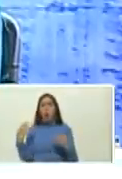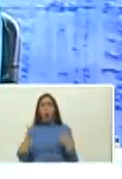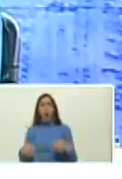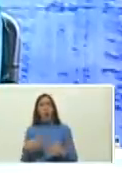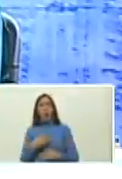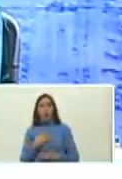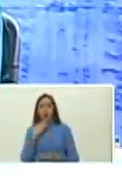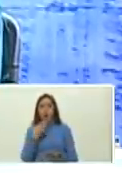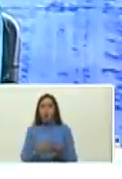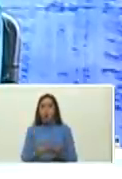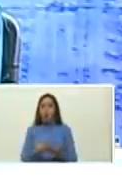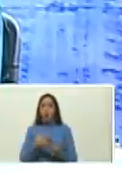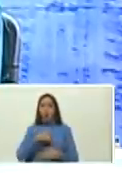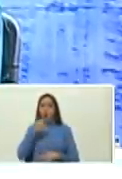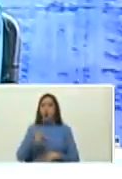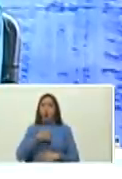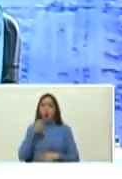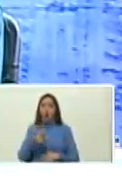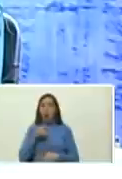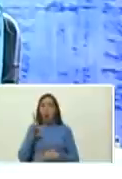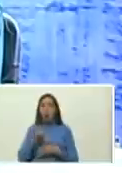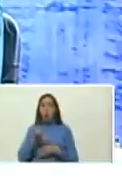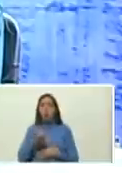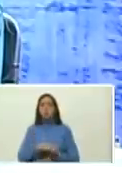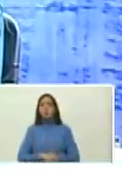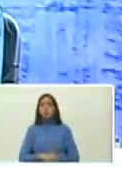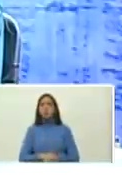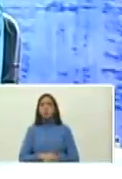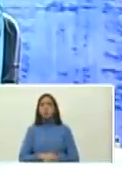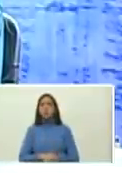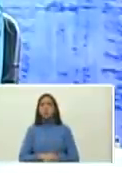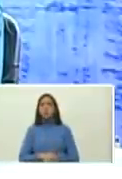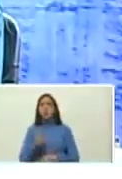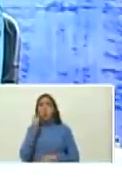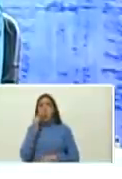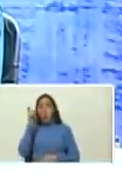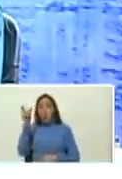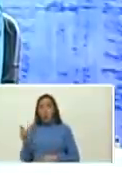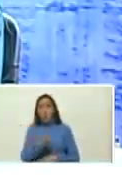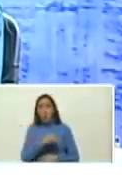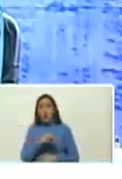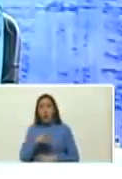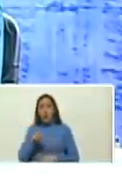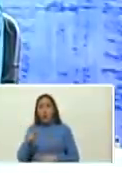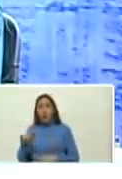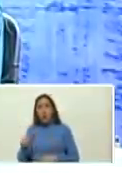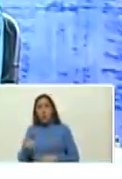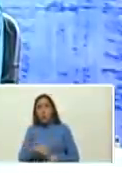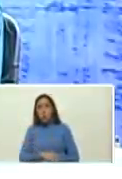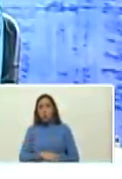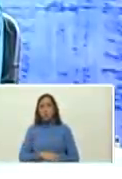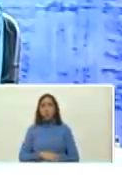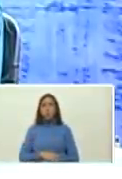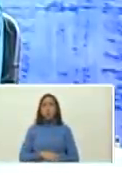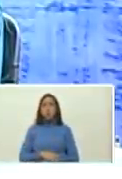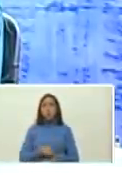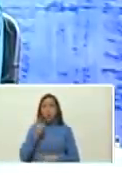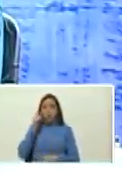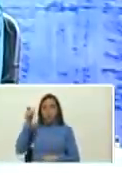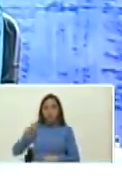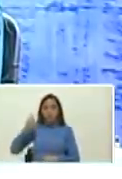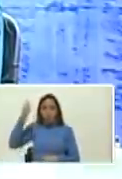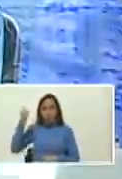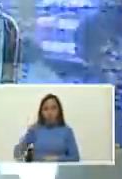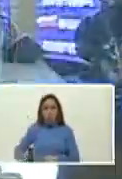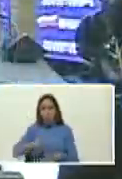agradecida de las lenguas primigenias de América Francisco Martín el caníbal castellano en la conquista de